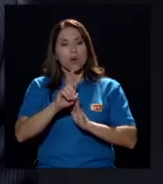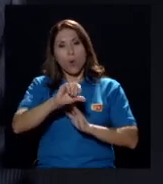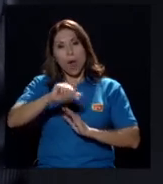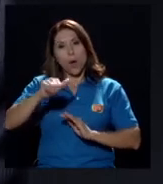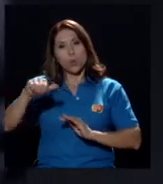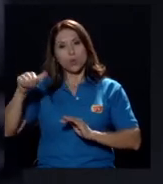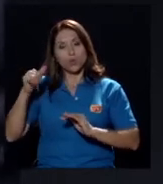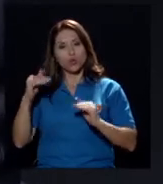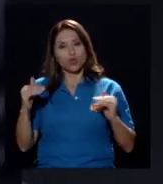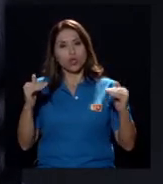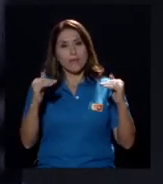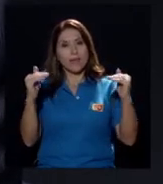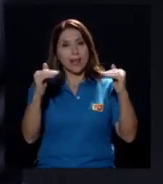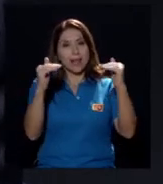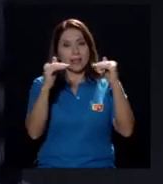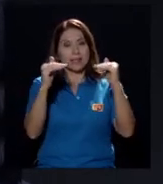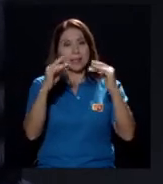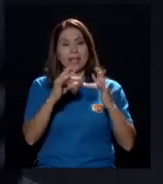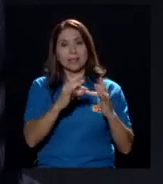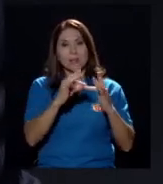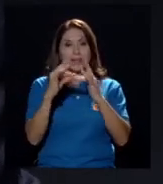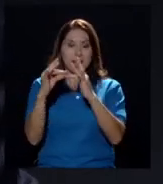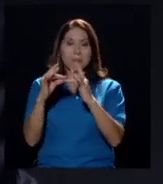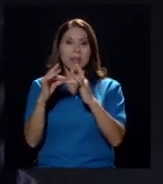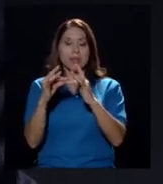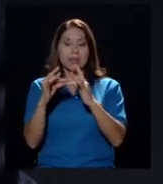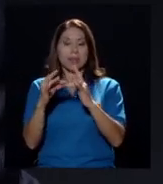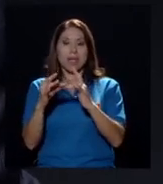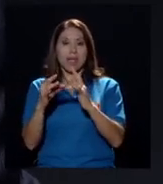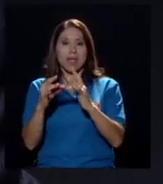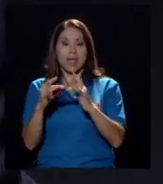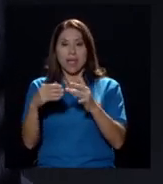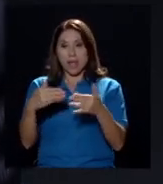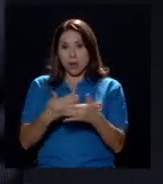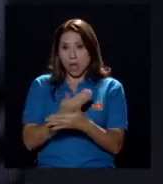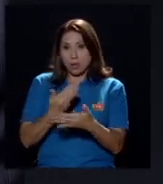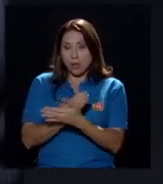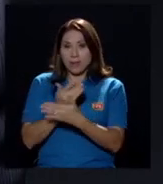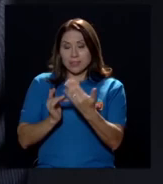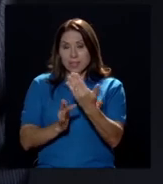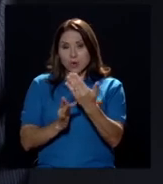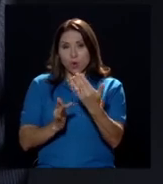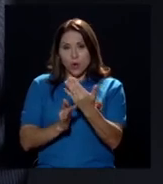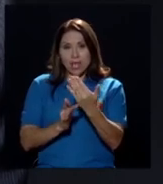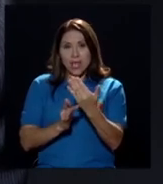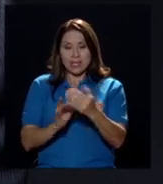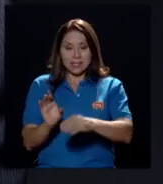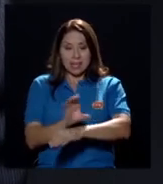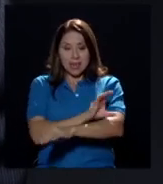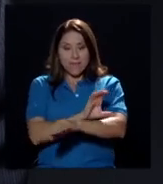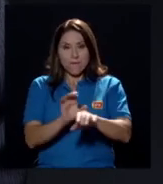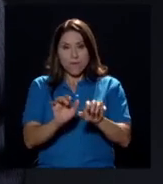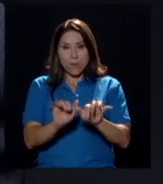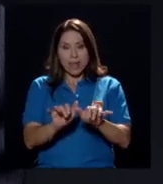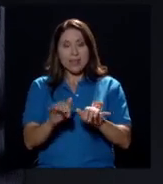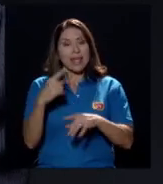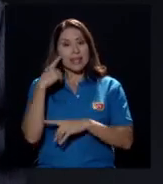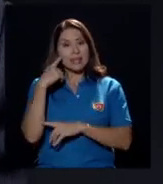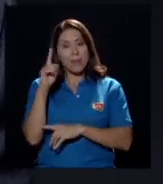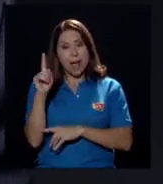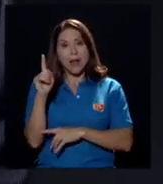niveles especialmente en las nuevas tecnologías informáticas para